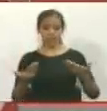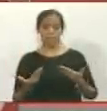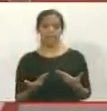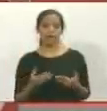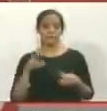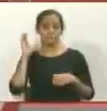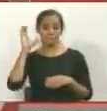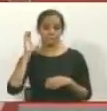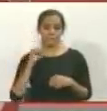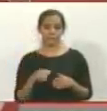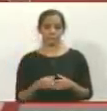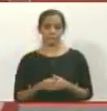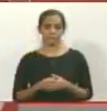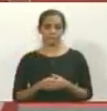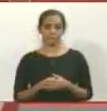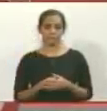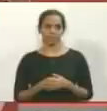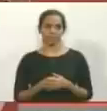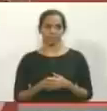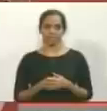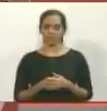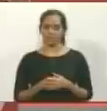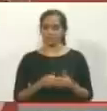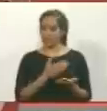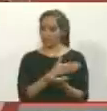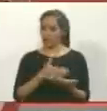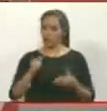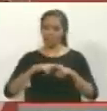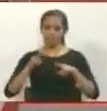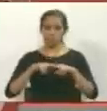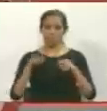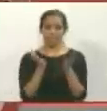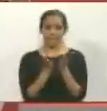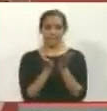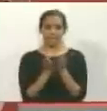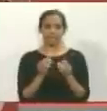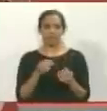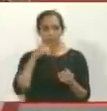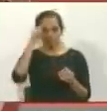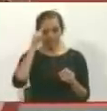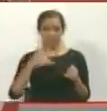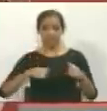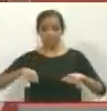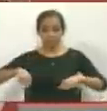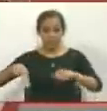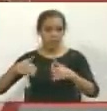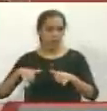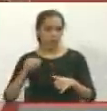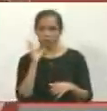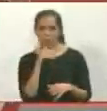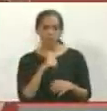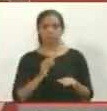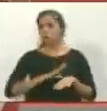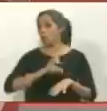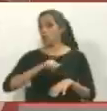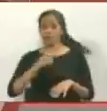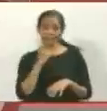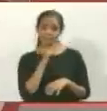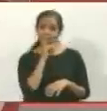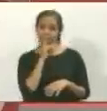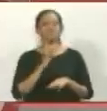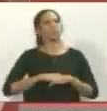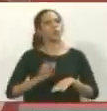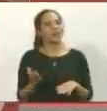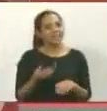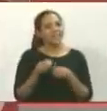como país. Sacaron a los niños de clase, los padres que iban a llevar a sus hijos les dijeron no hay clase, ¿por qué? No lo podemos decir. ¿Saben por